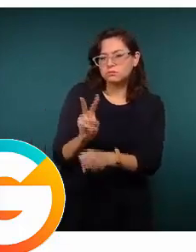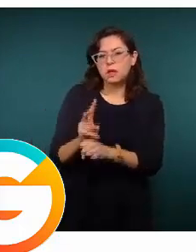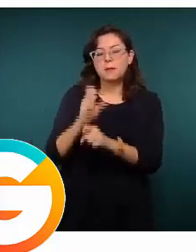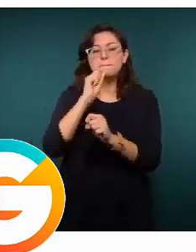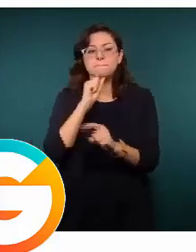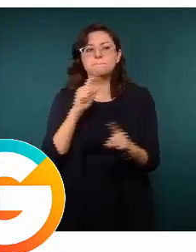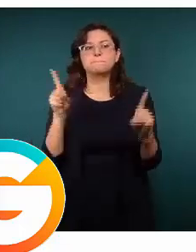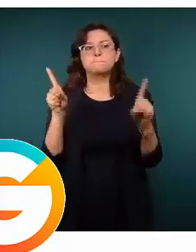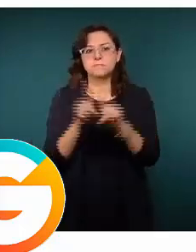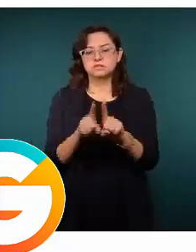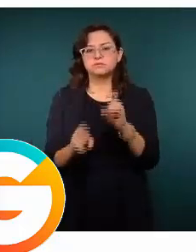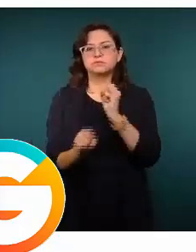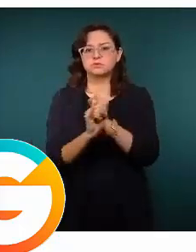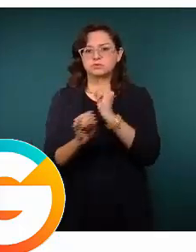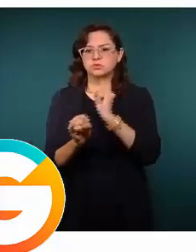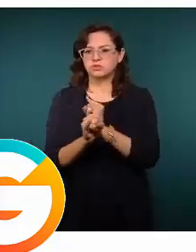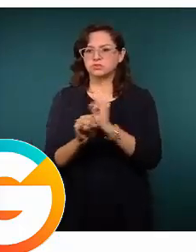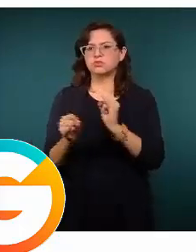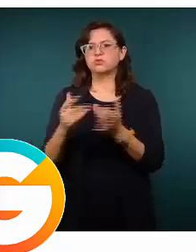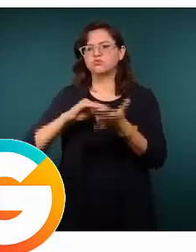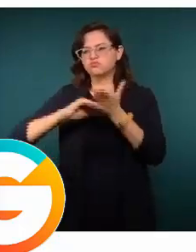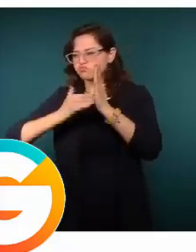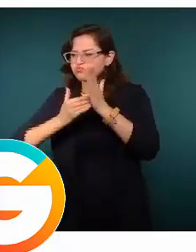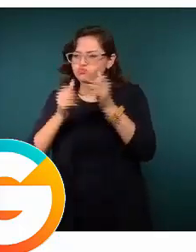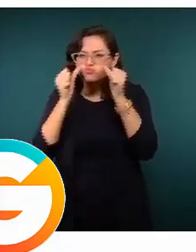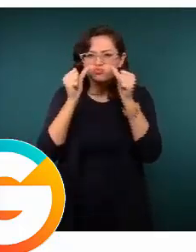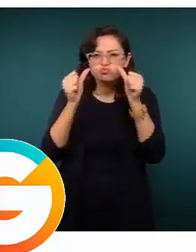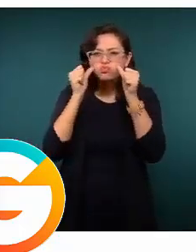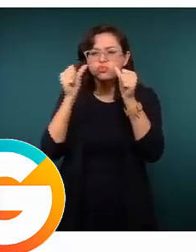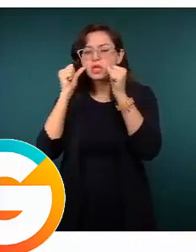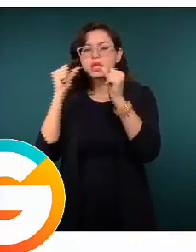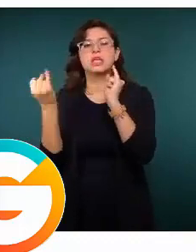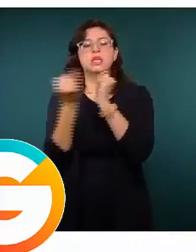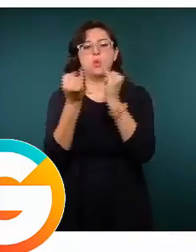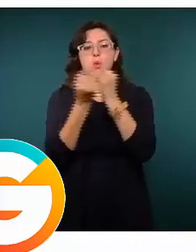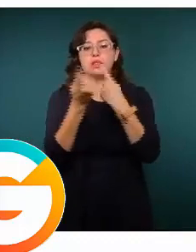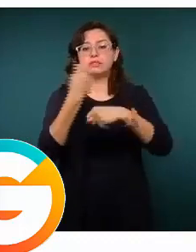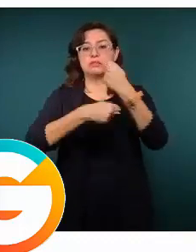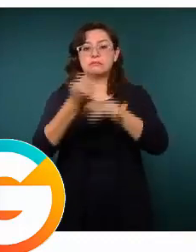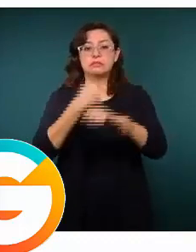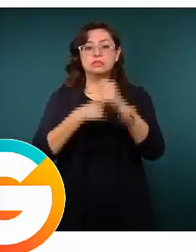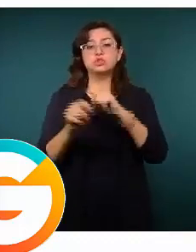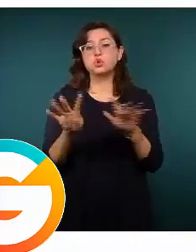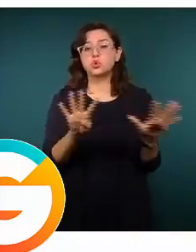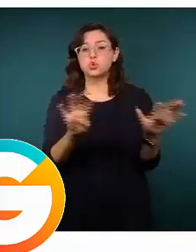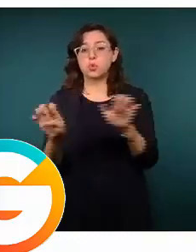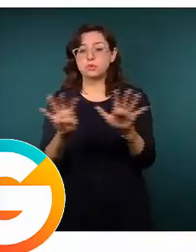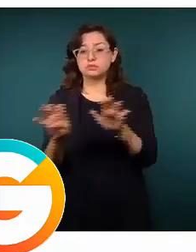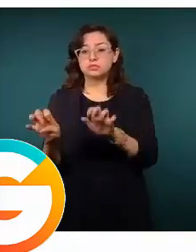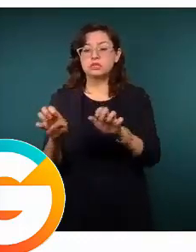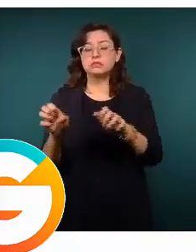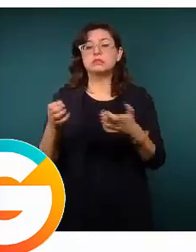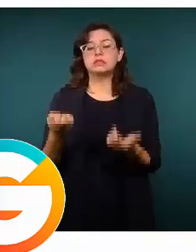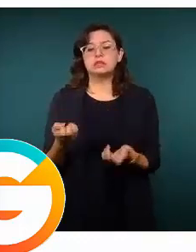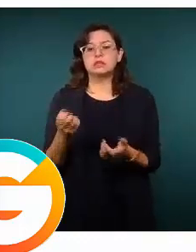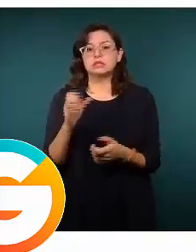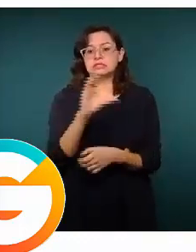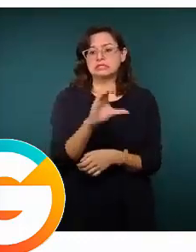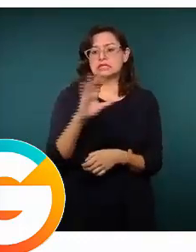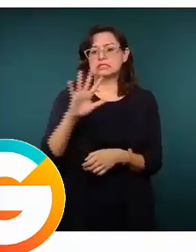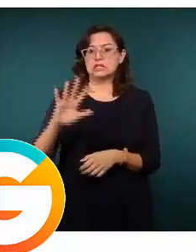de las redes y un monitoreo permanente de más de 900 establecimientos de autoservicio a través de nuestro centro de mando, el